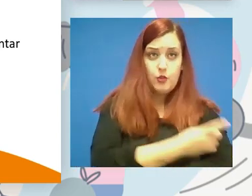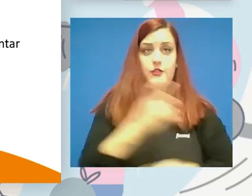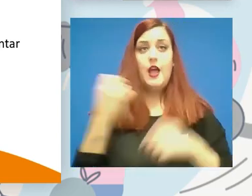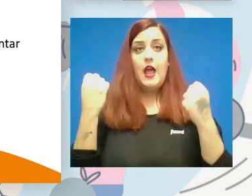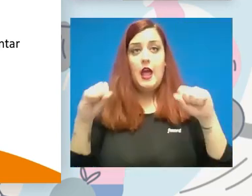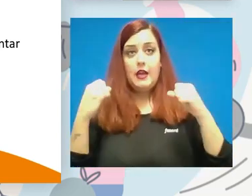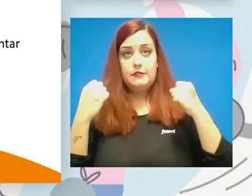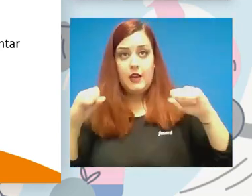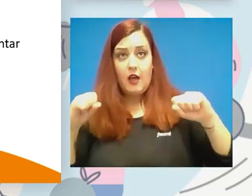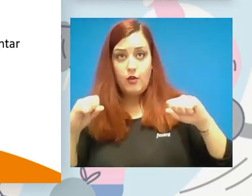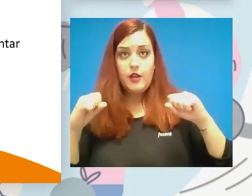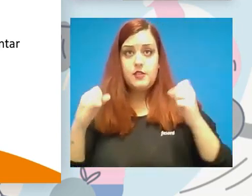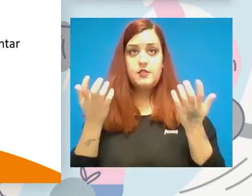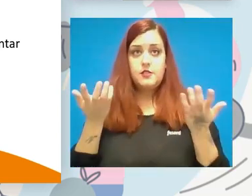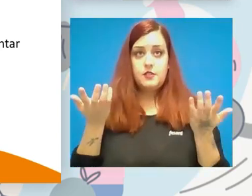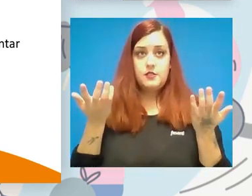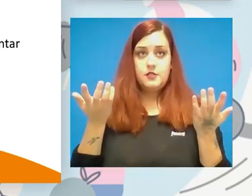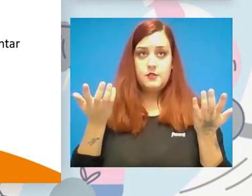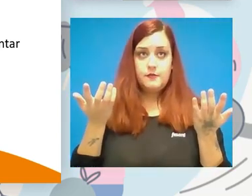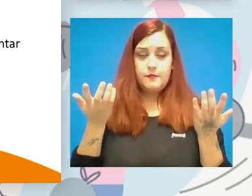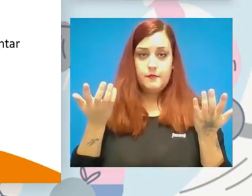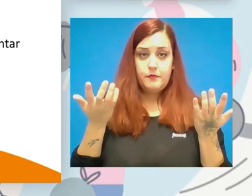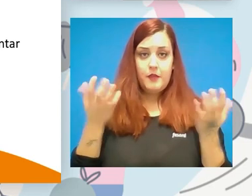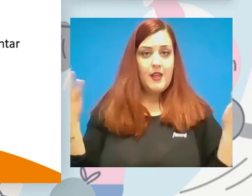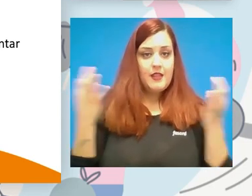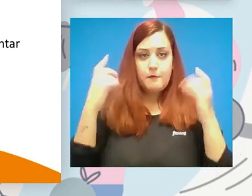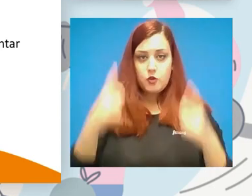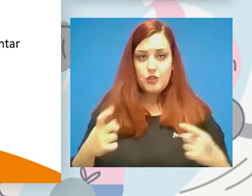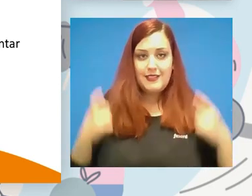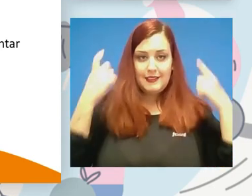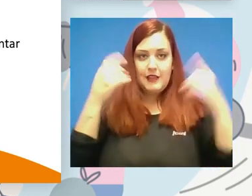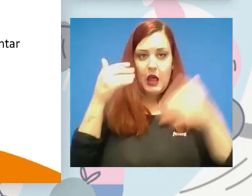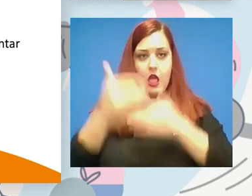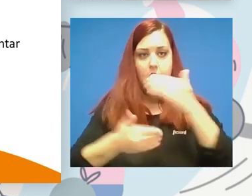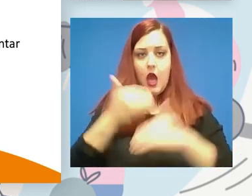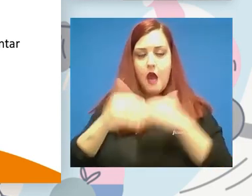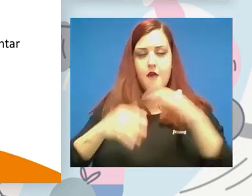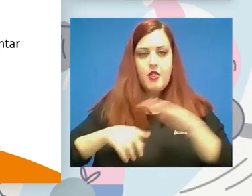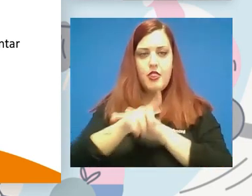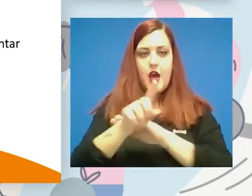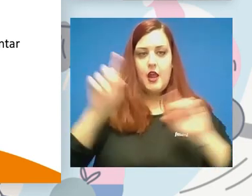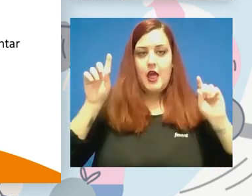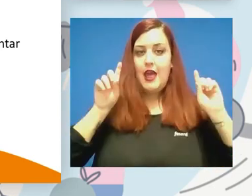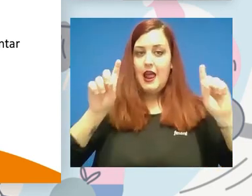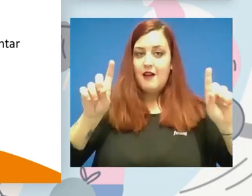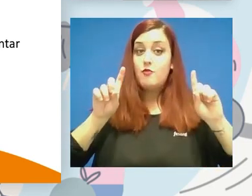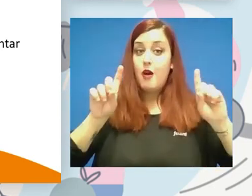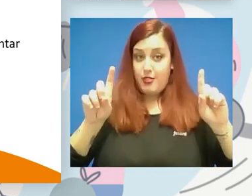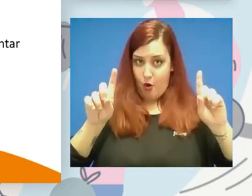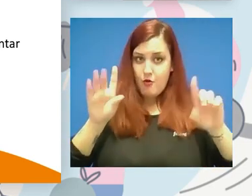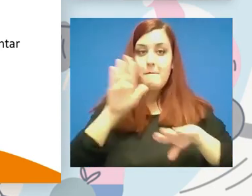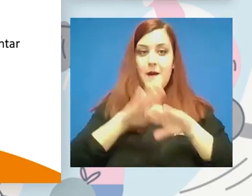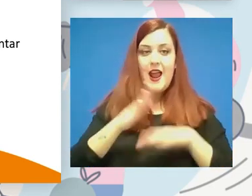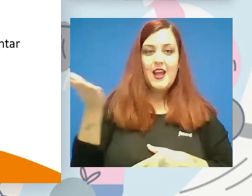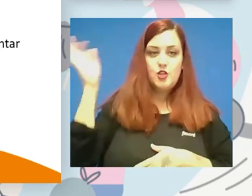monitores, pues intentar avanzar en la formación de los profesionales